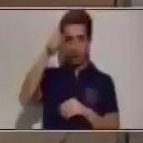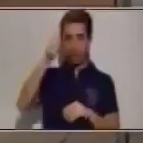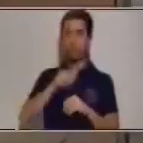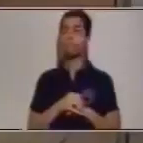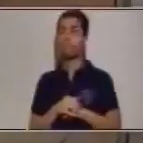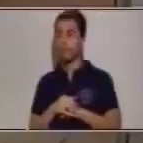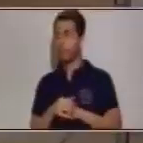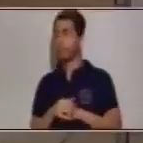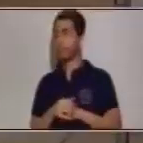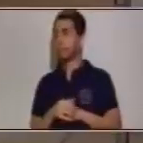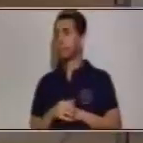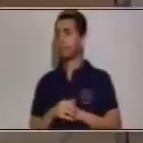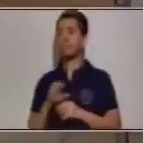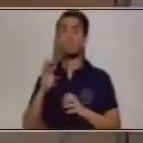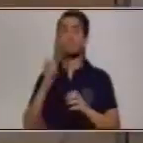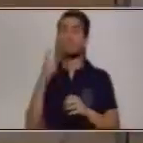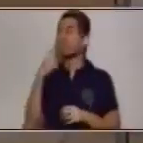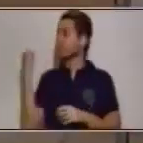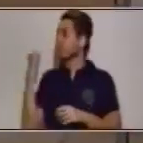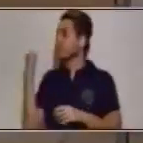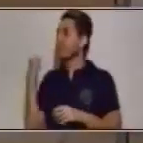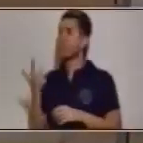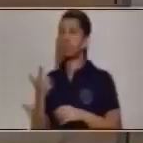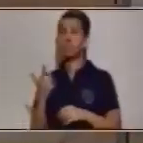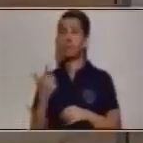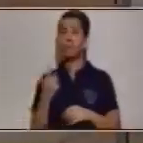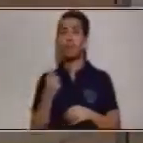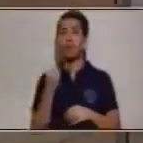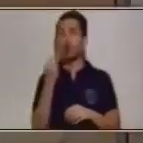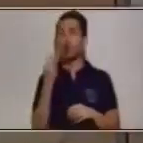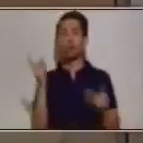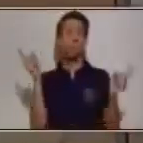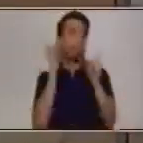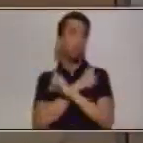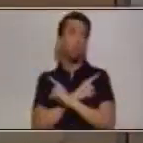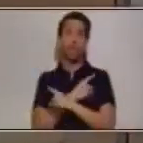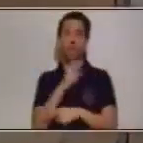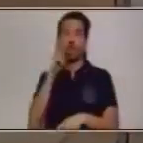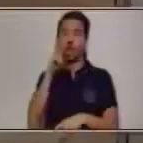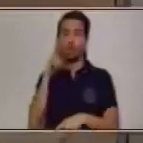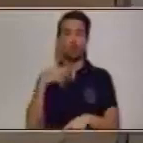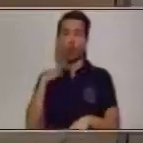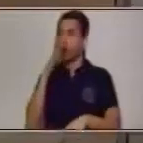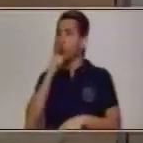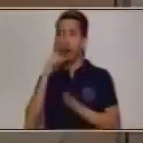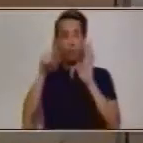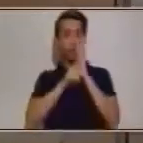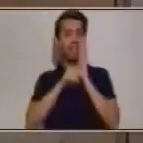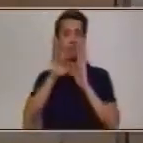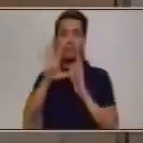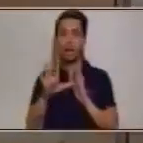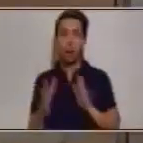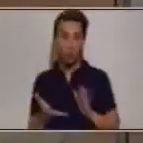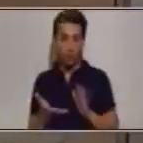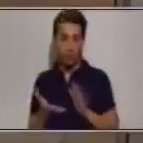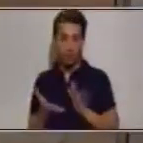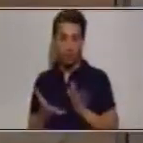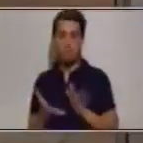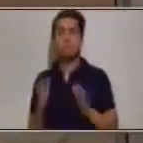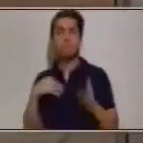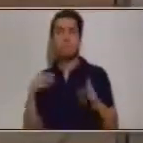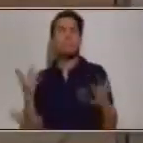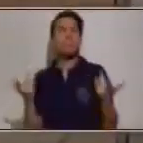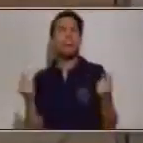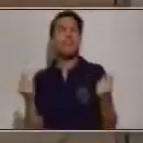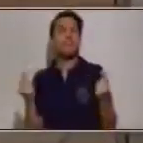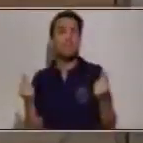Por lo tanto, en este caso, estamos hablando de lo contrario. A dos yo no le puedo quitar cinco. Entonces, ¿qué es lo que